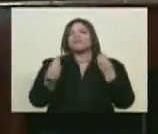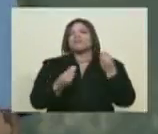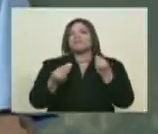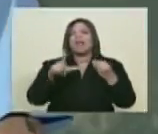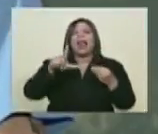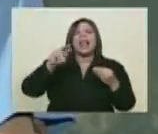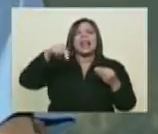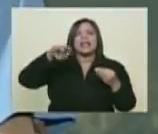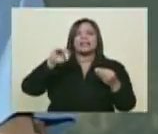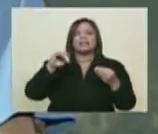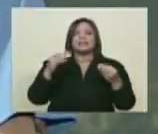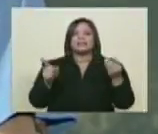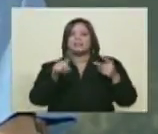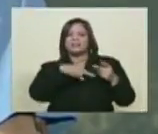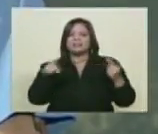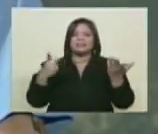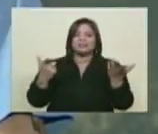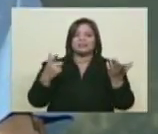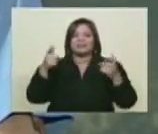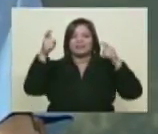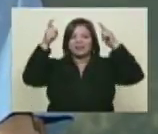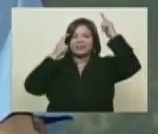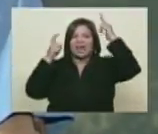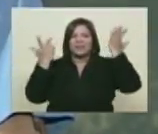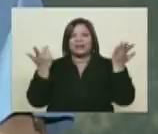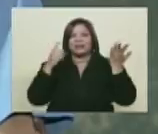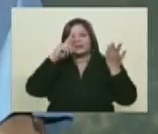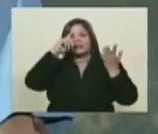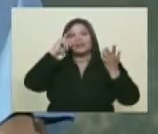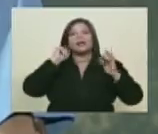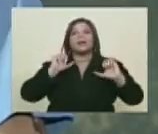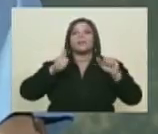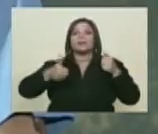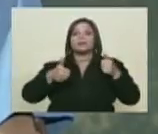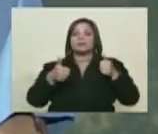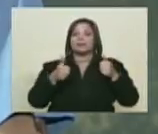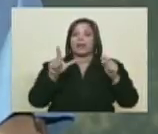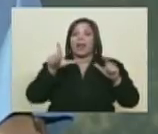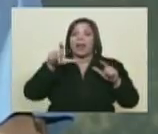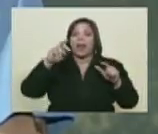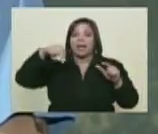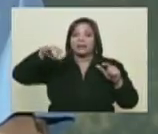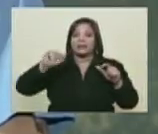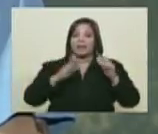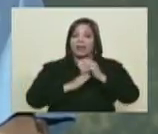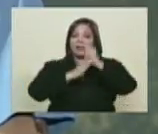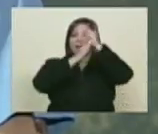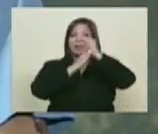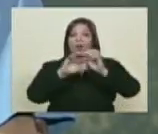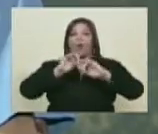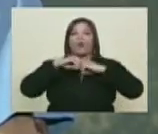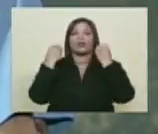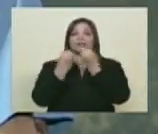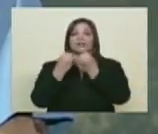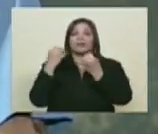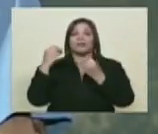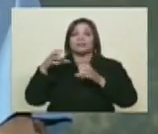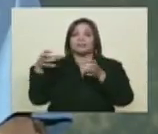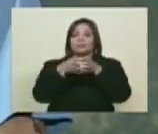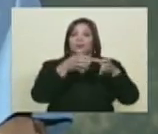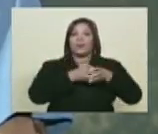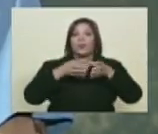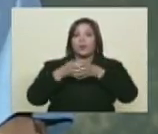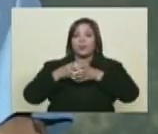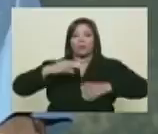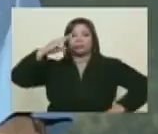De todo un poco. En principio, Lenin marca la pauta del liderazgo de la organización popular. Sabemos que fueron